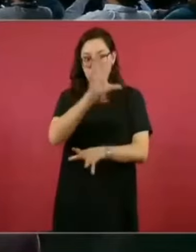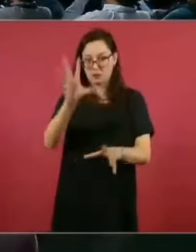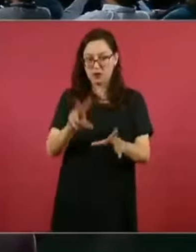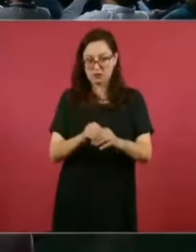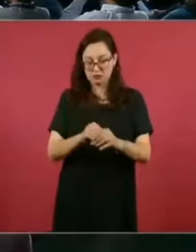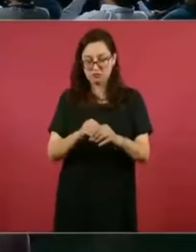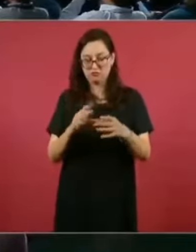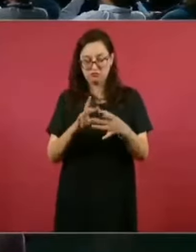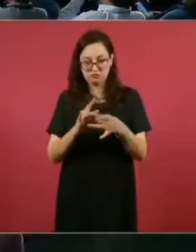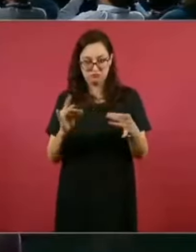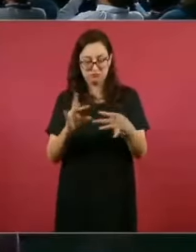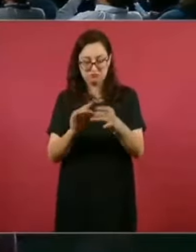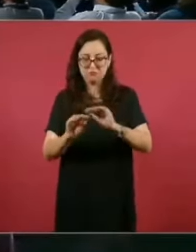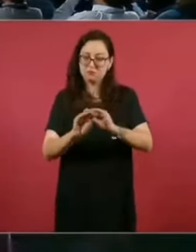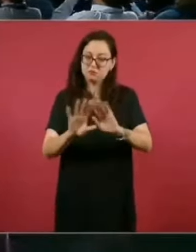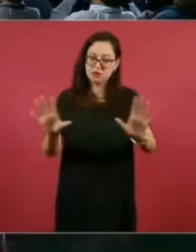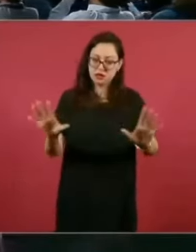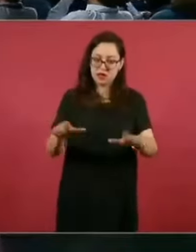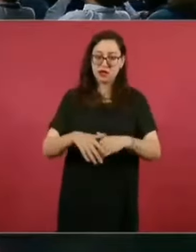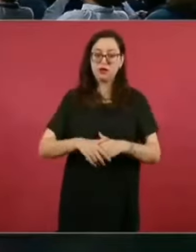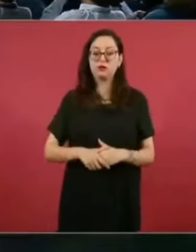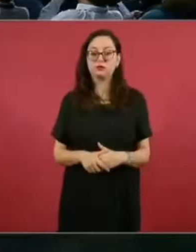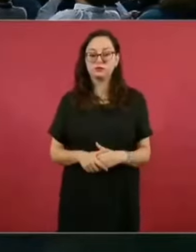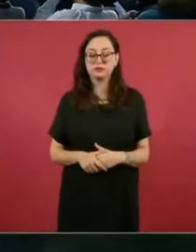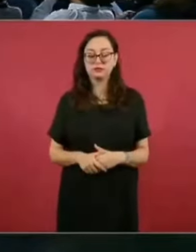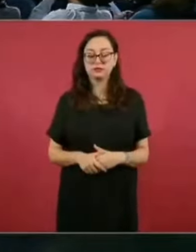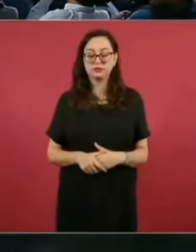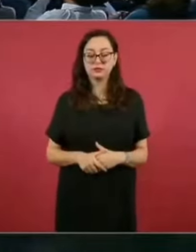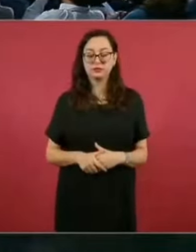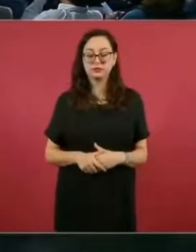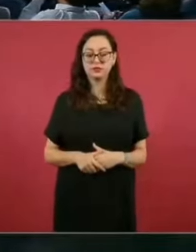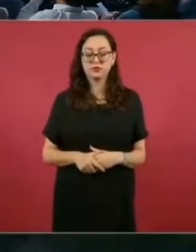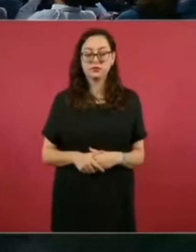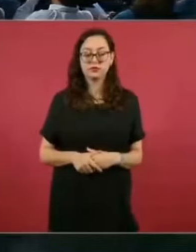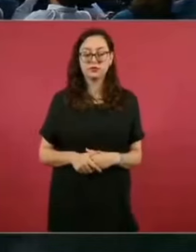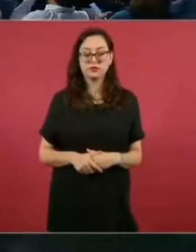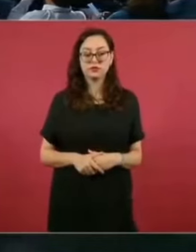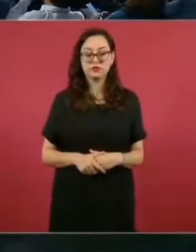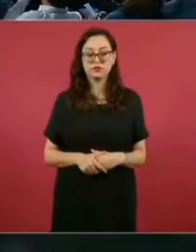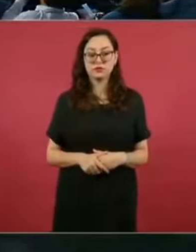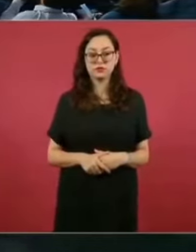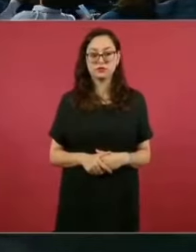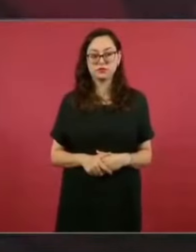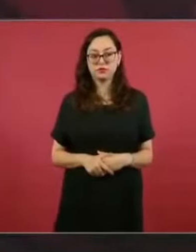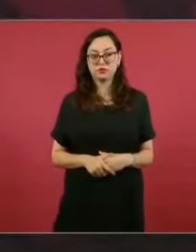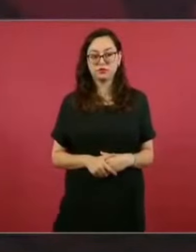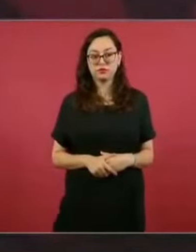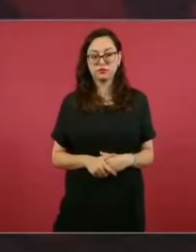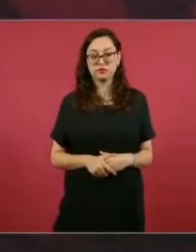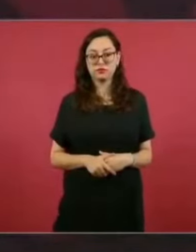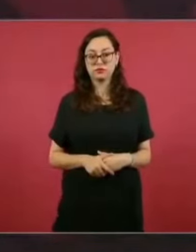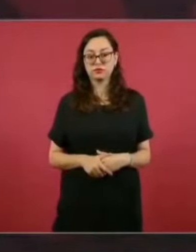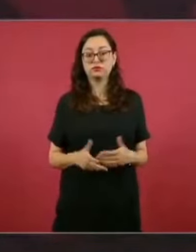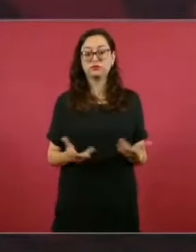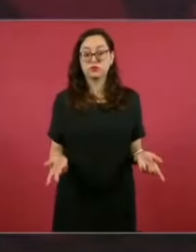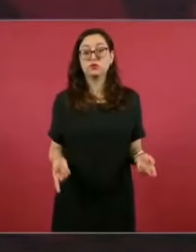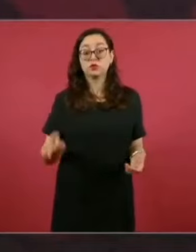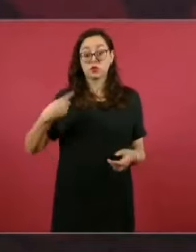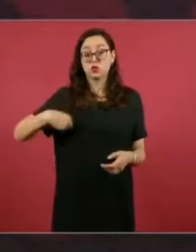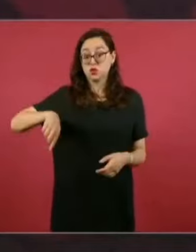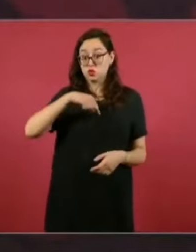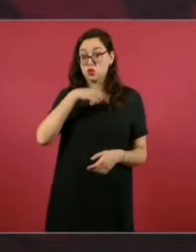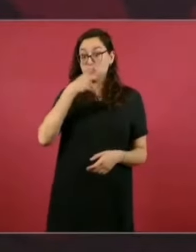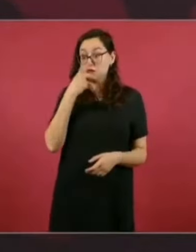aclarado, porque dijimos cero corrupción,